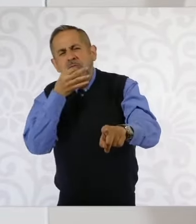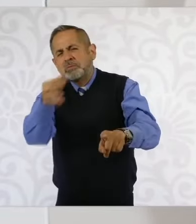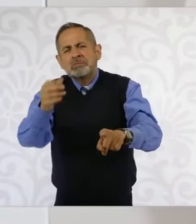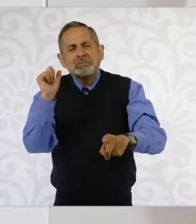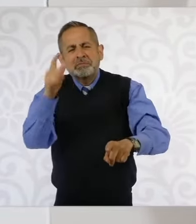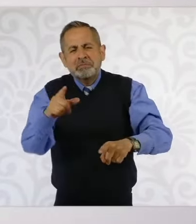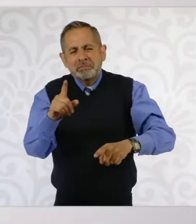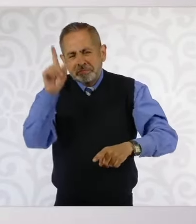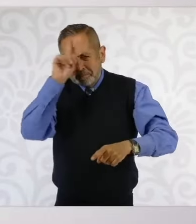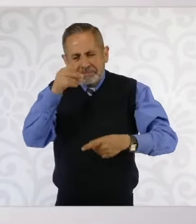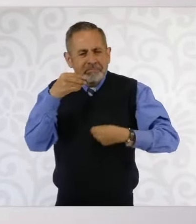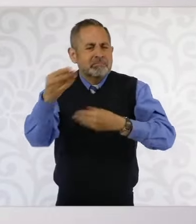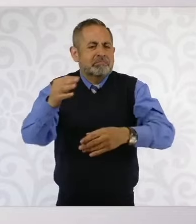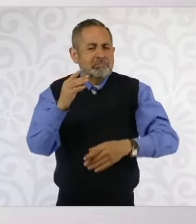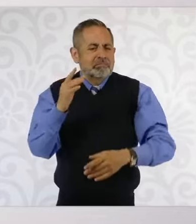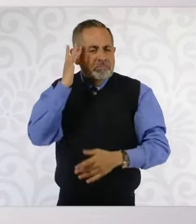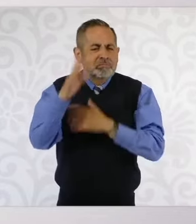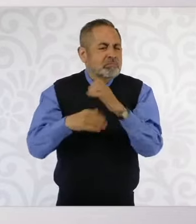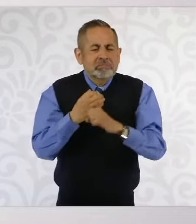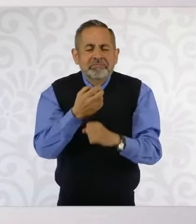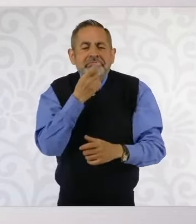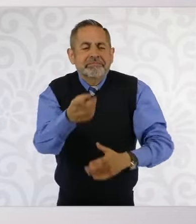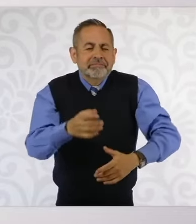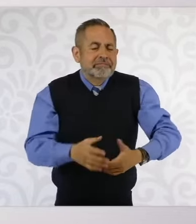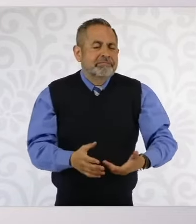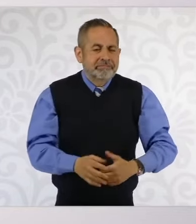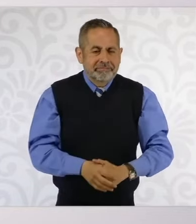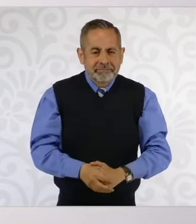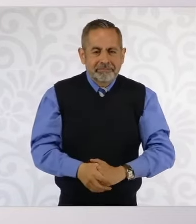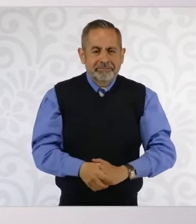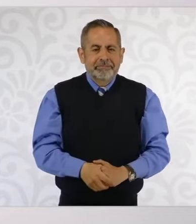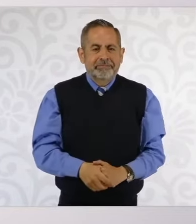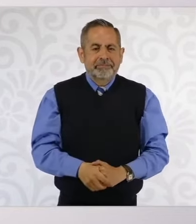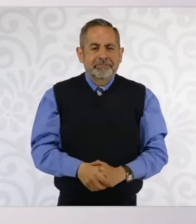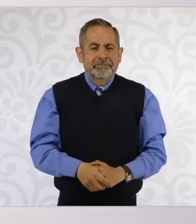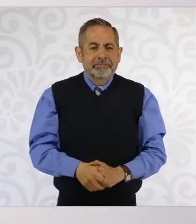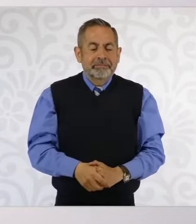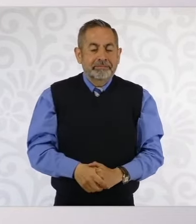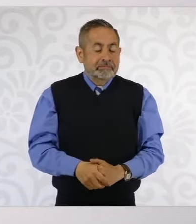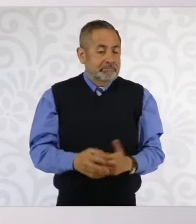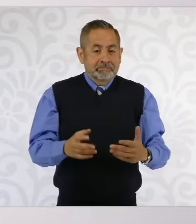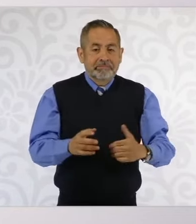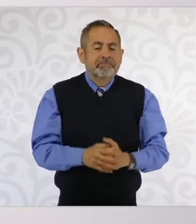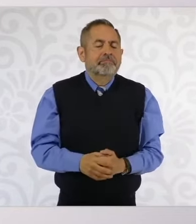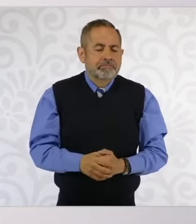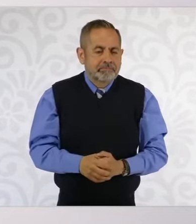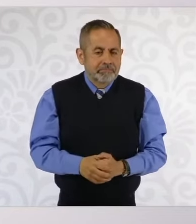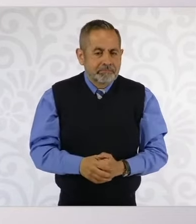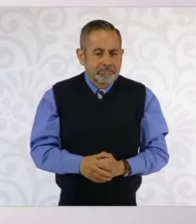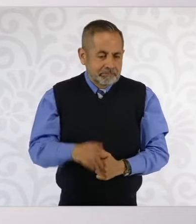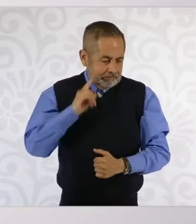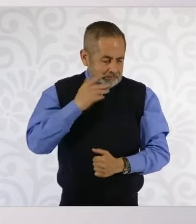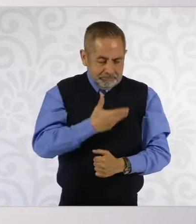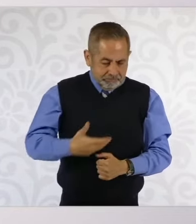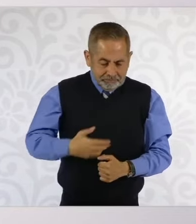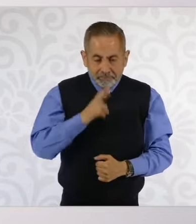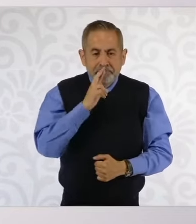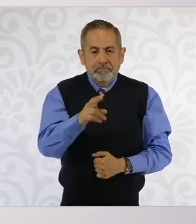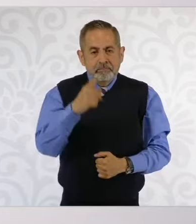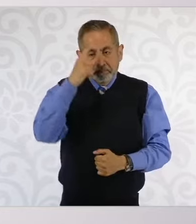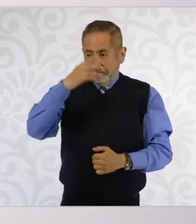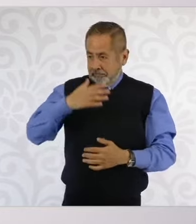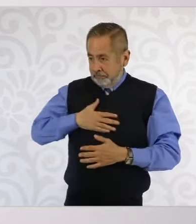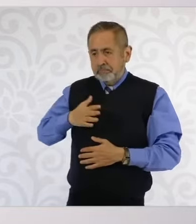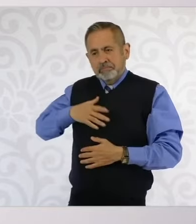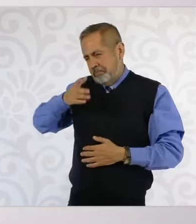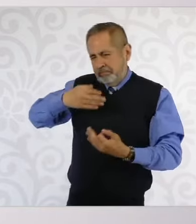cumpleaños? Pues, para nosotros el presidente López Obrador y para el